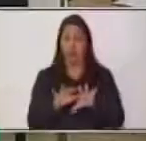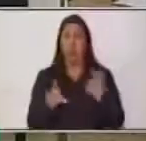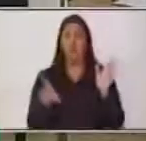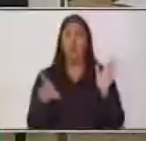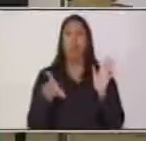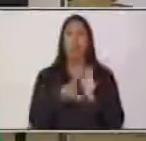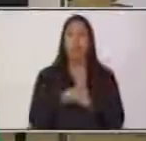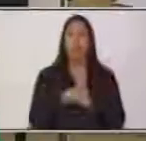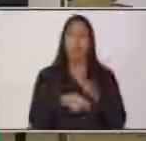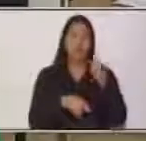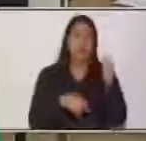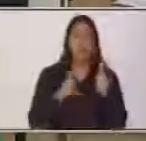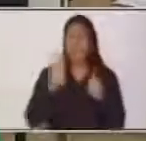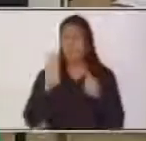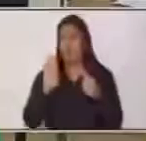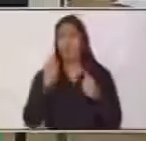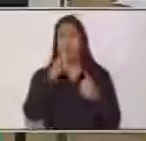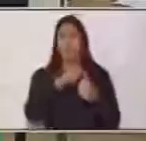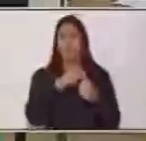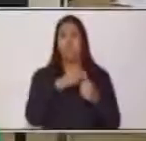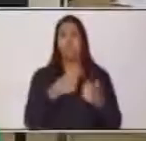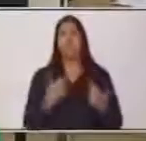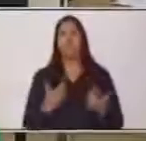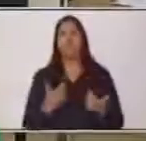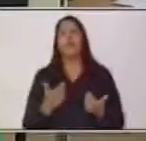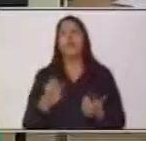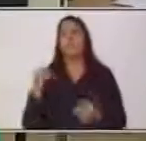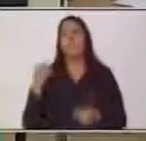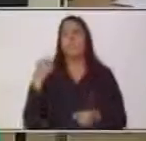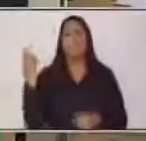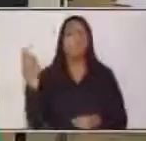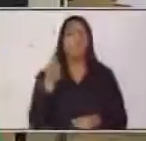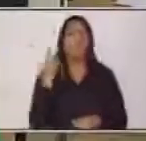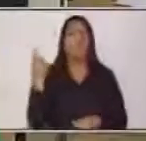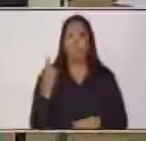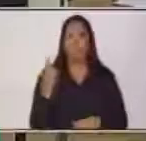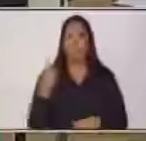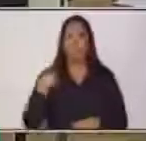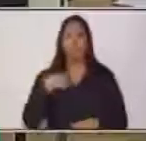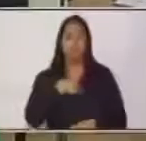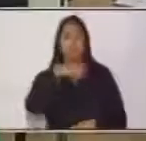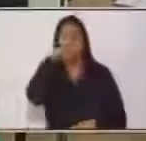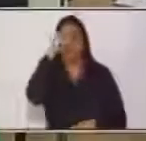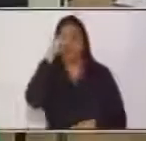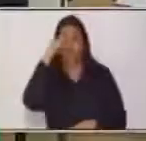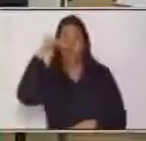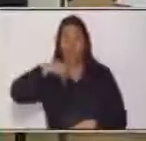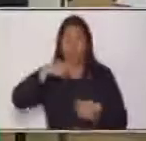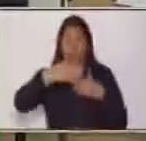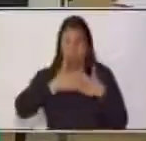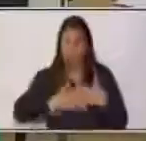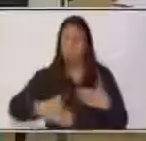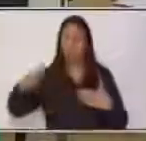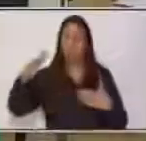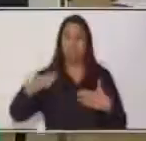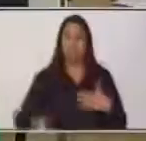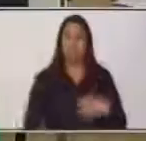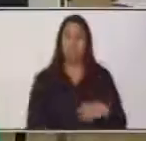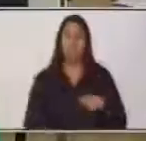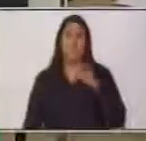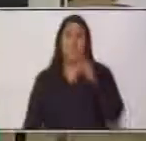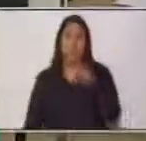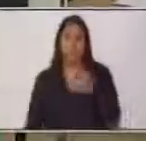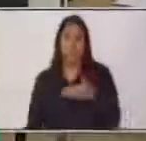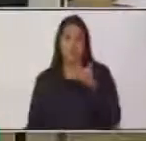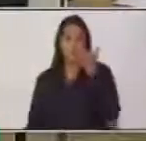efecto, es sumamente importante lo que vamos a trabajar a partir de este momento. Les dejo